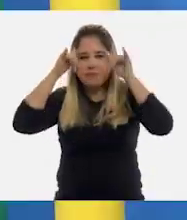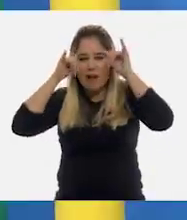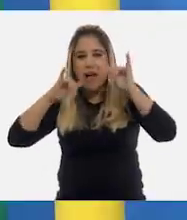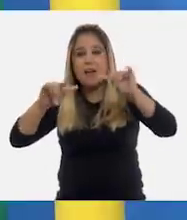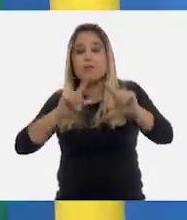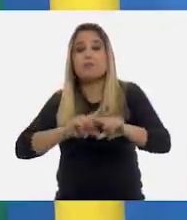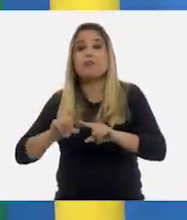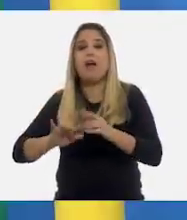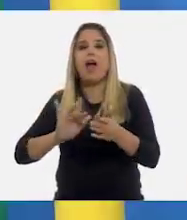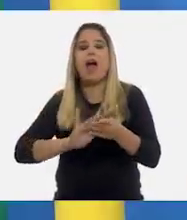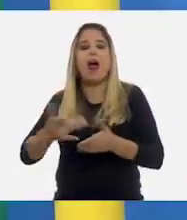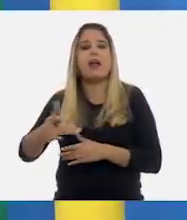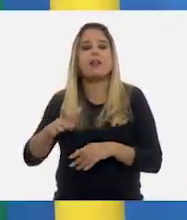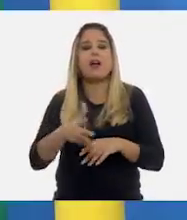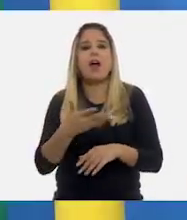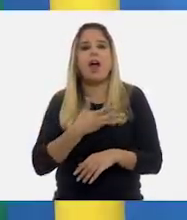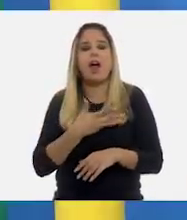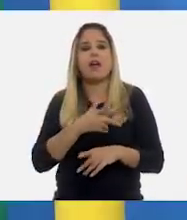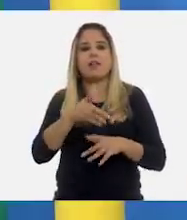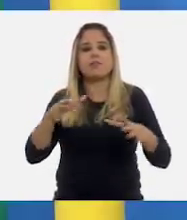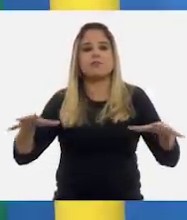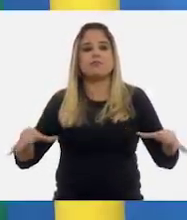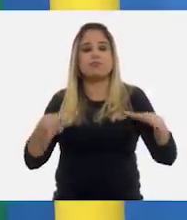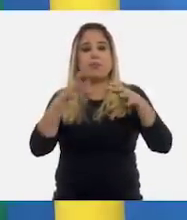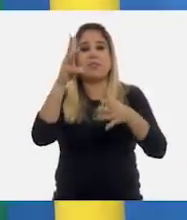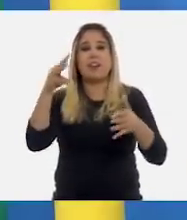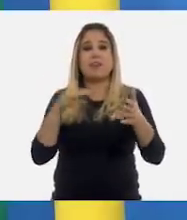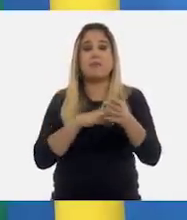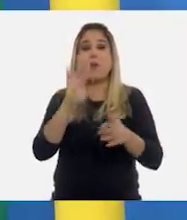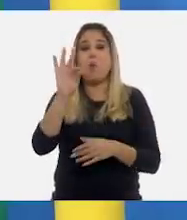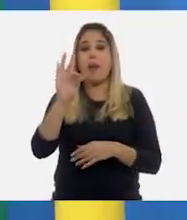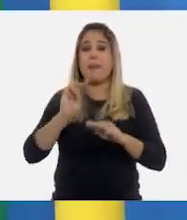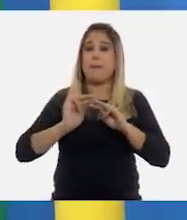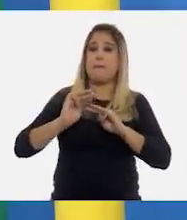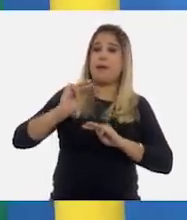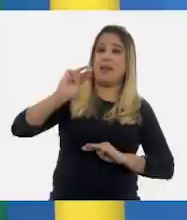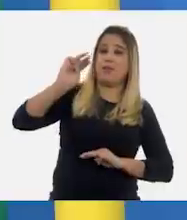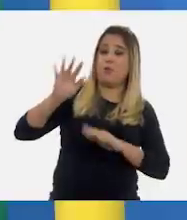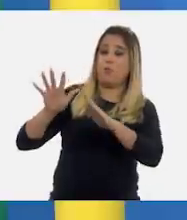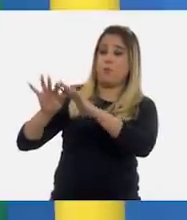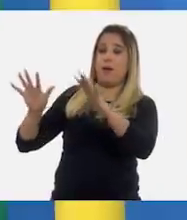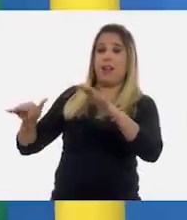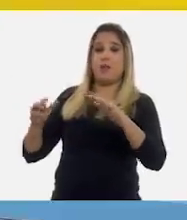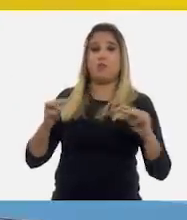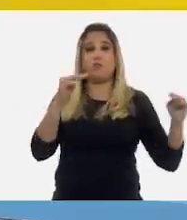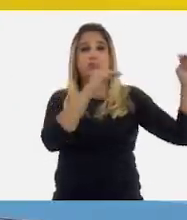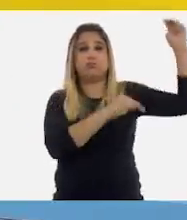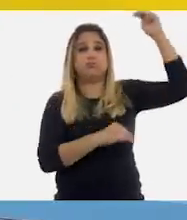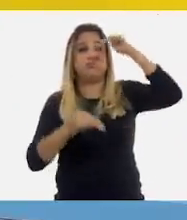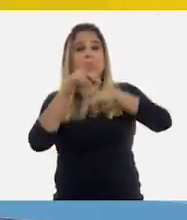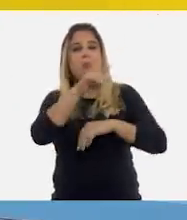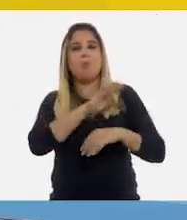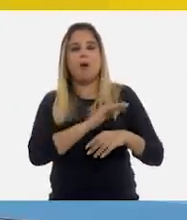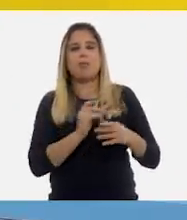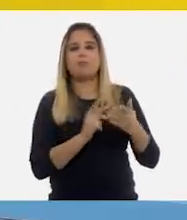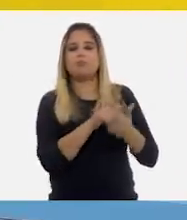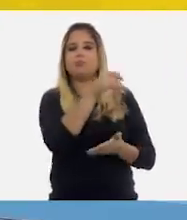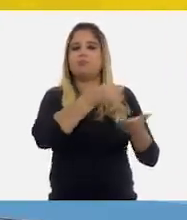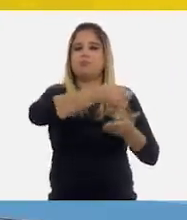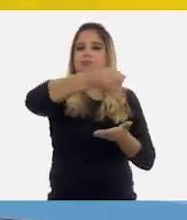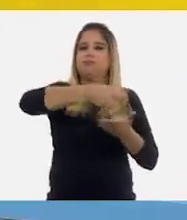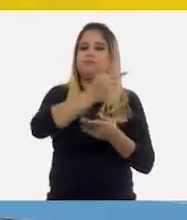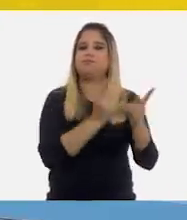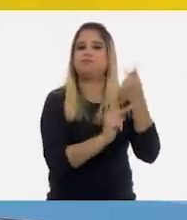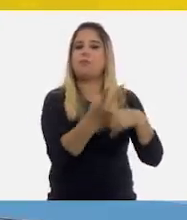todo eso gracias a que se desarrolla en una altura de 3,040 metros sobre el nivel del mar, maestra. Muy buen ejemplo, Juan Carlos,